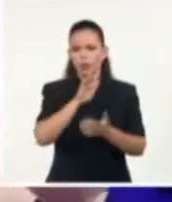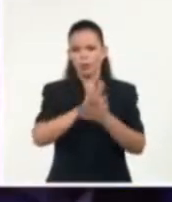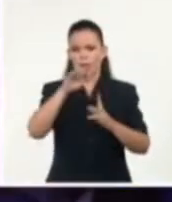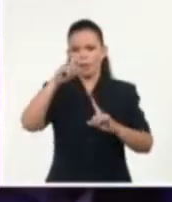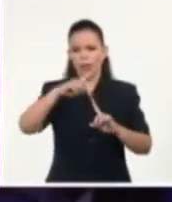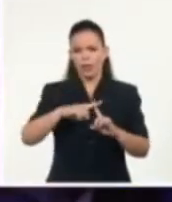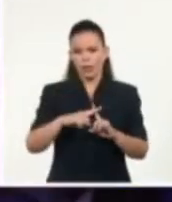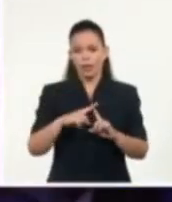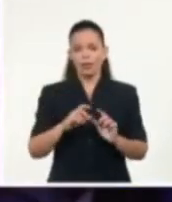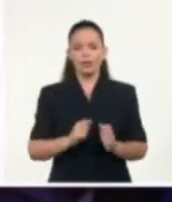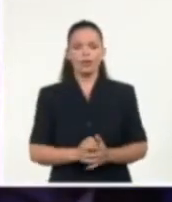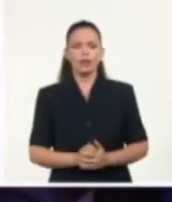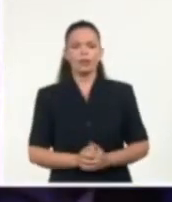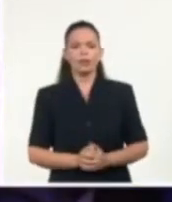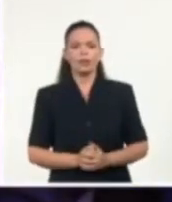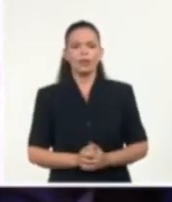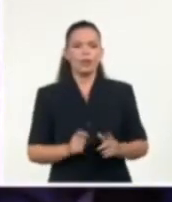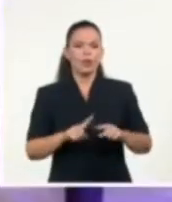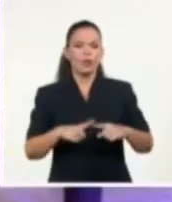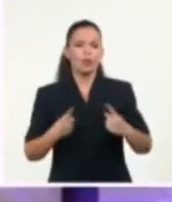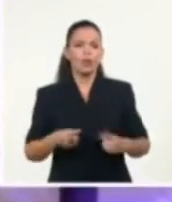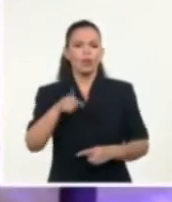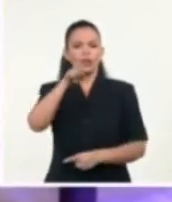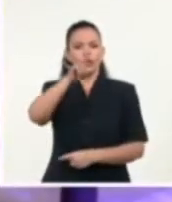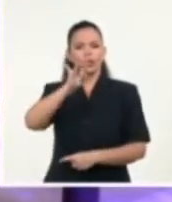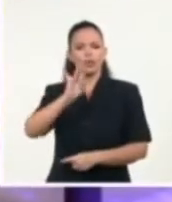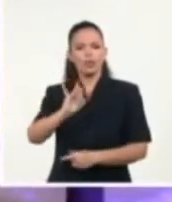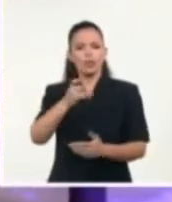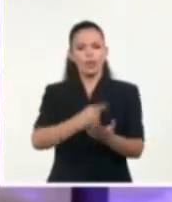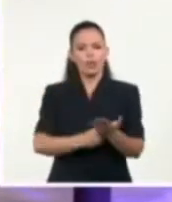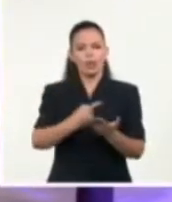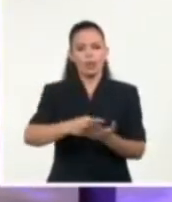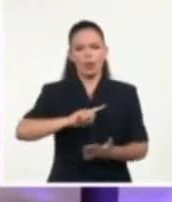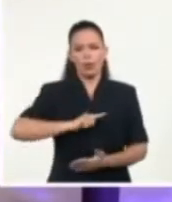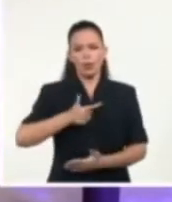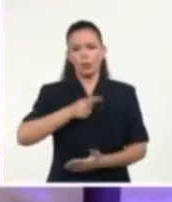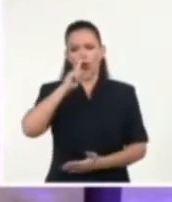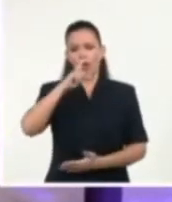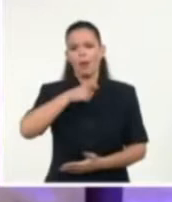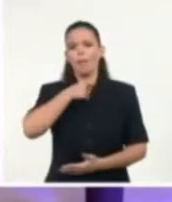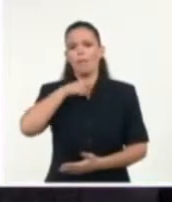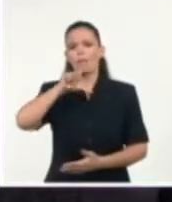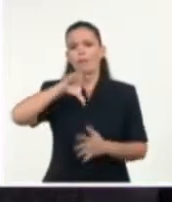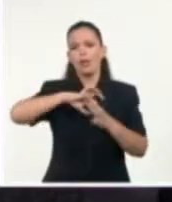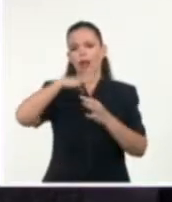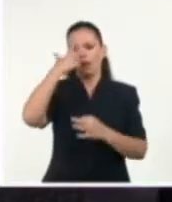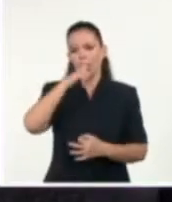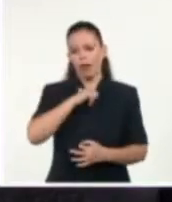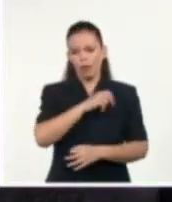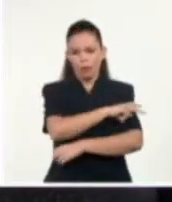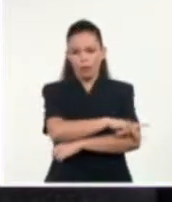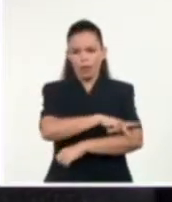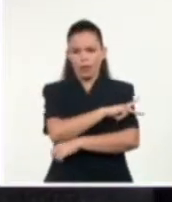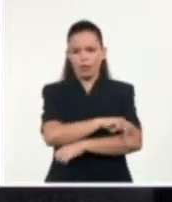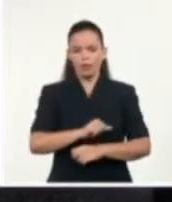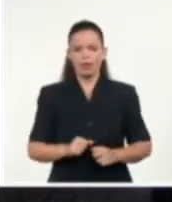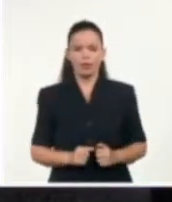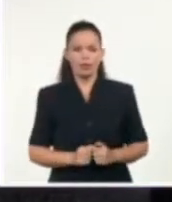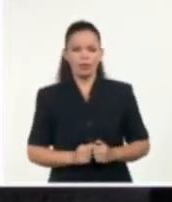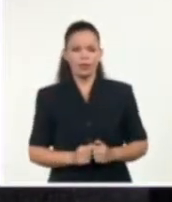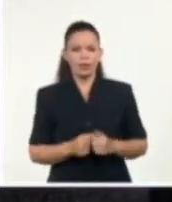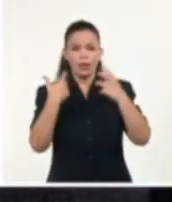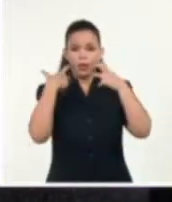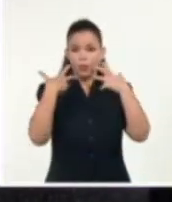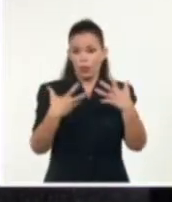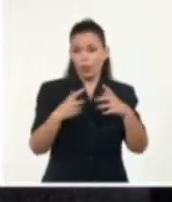en las salas White como parte de la decimoséptima Semana de la Cultura Belga en Cuba. Es muy importante para nosotros porque a través de la cultura,